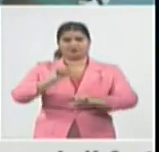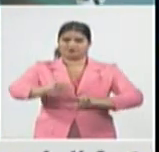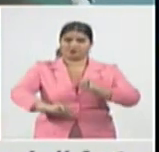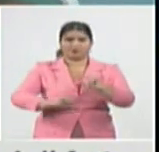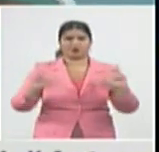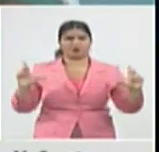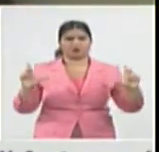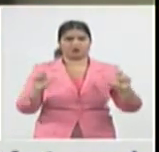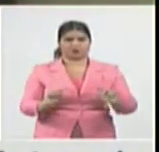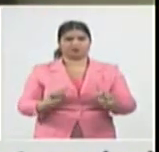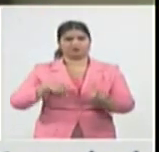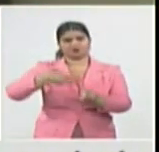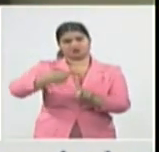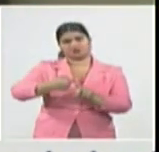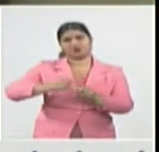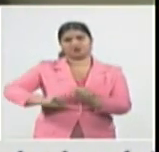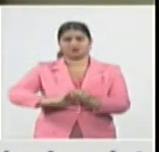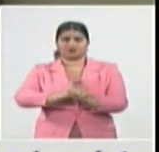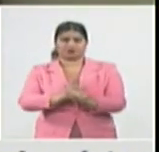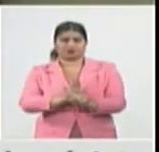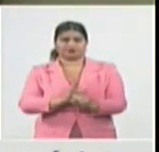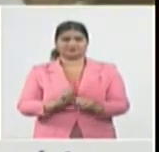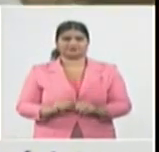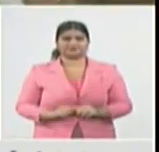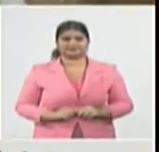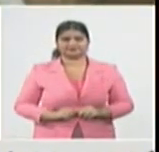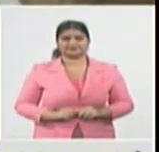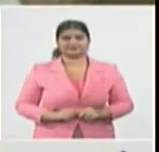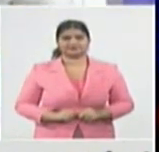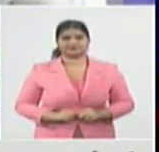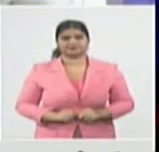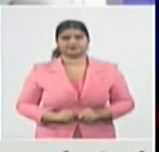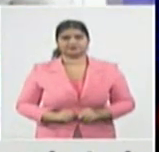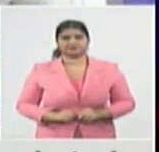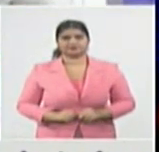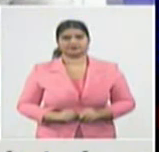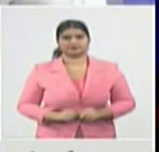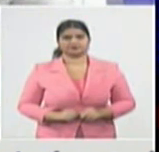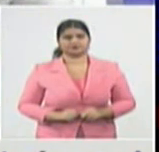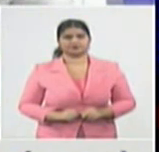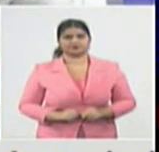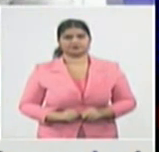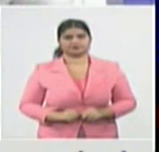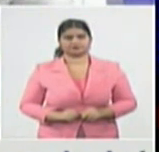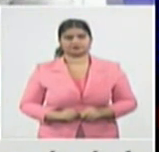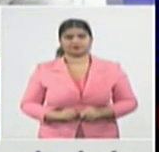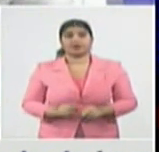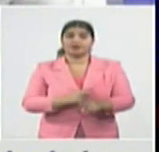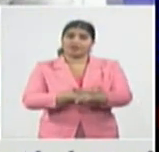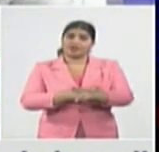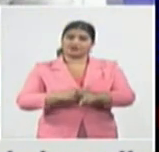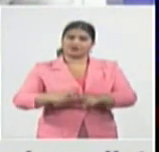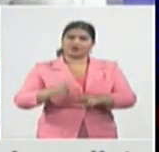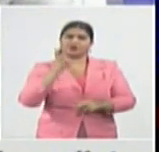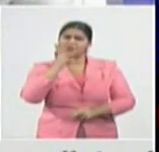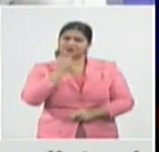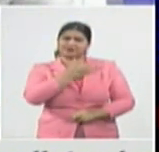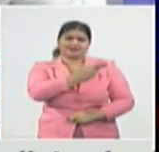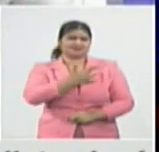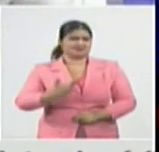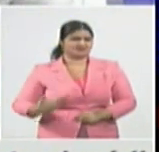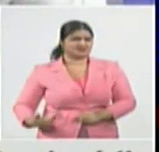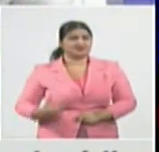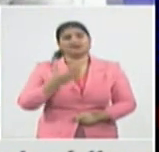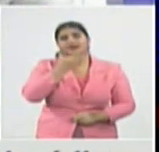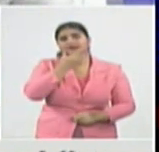garcía cárdenas sistema informativo de la televisión cubana historia de alta sensibilidad de ejemplo